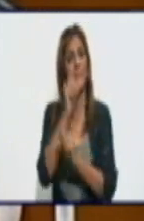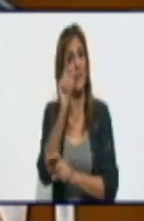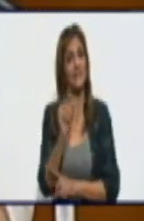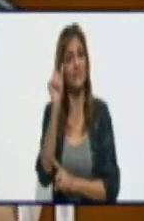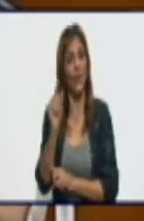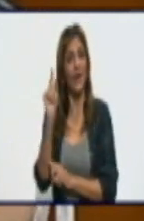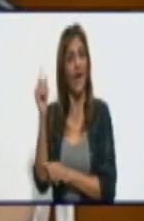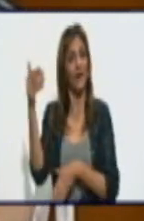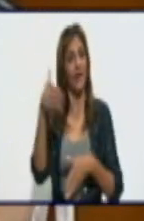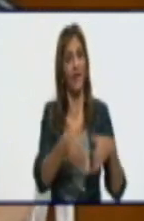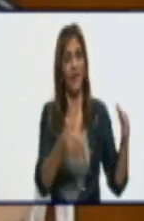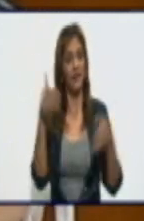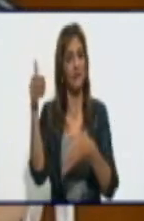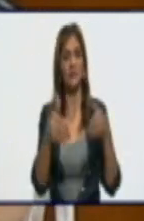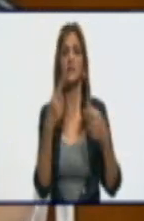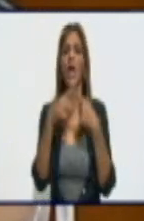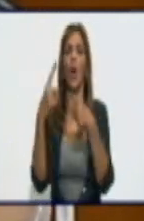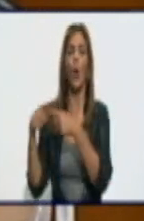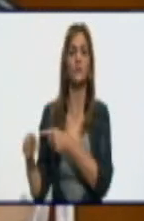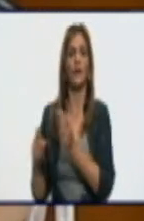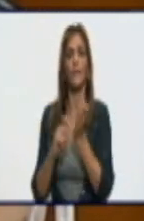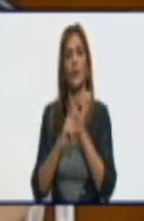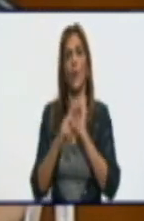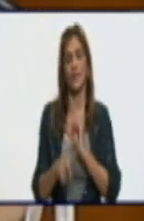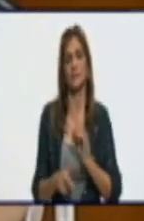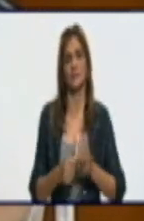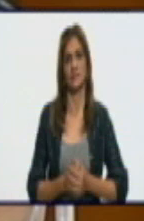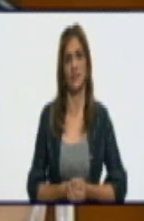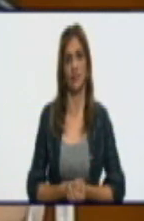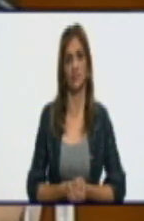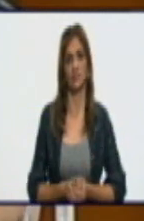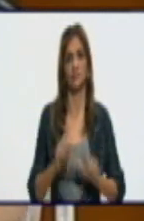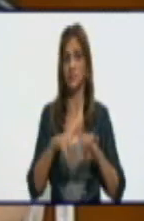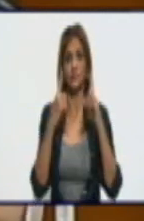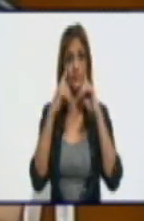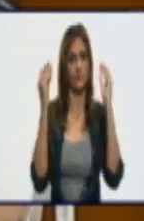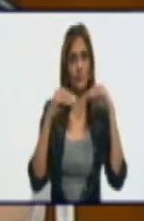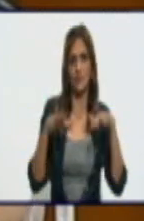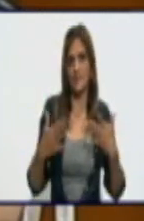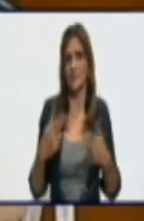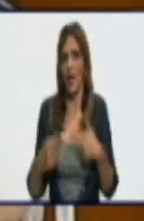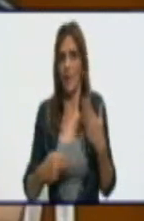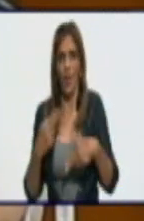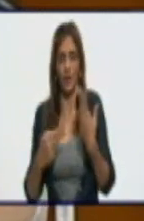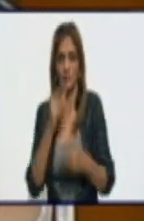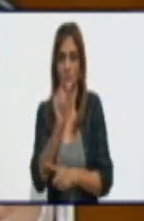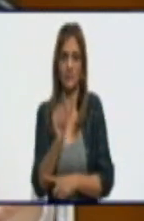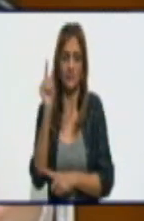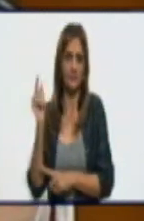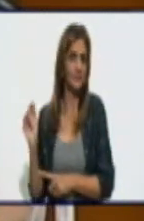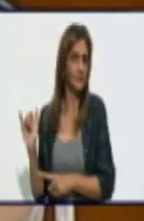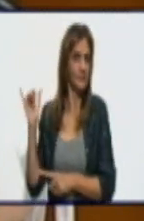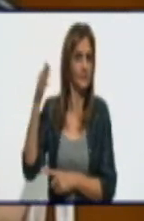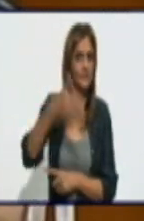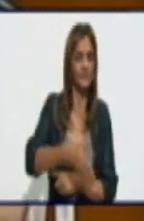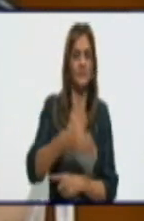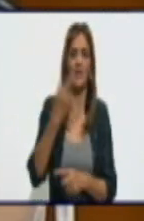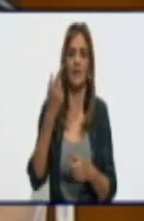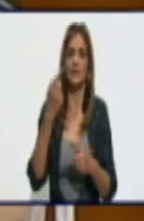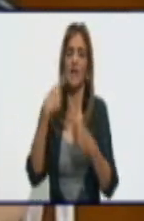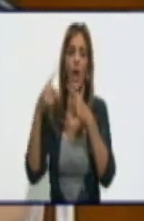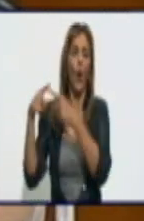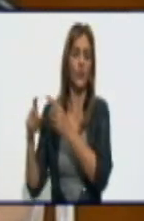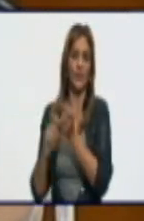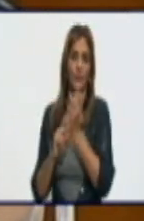¿Por qué? Porque el viajero internacional está establecido el mecanismo en el país, protocolo, y ese viajero no va para su casa. O no tiene